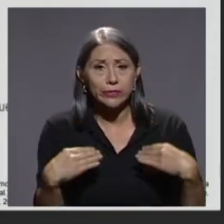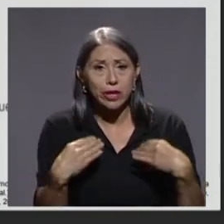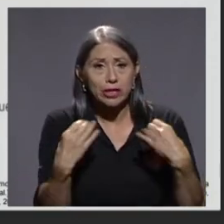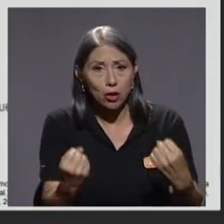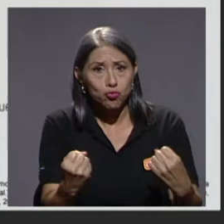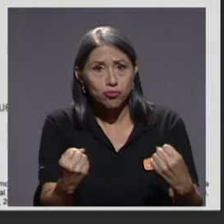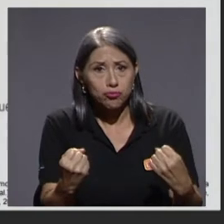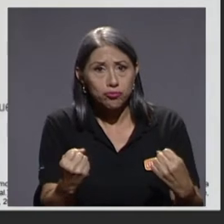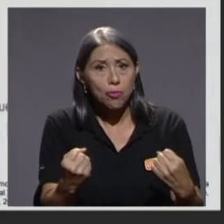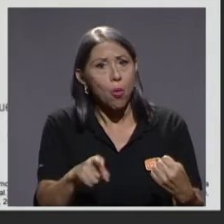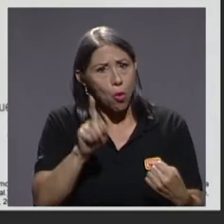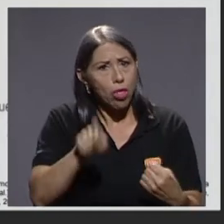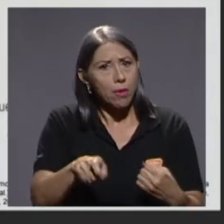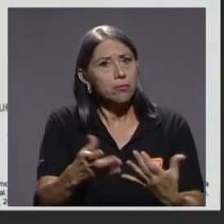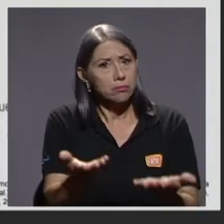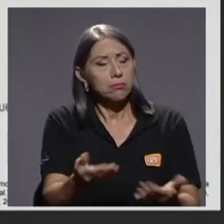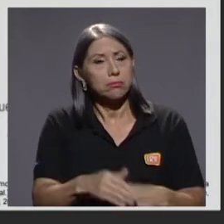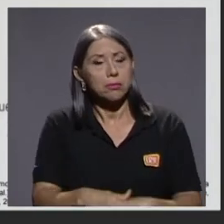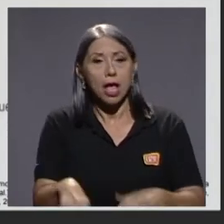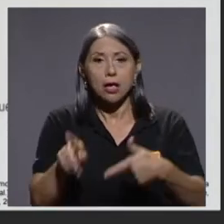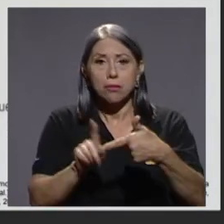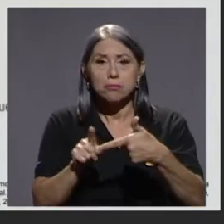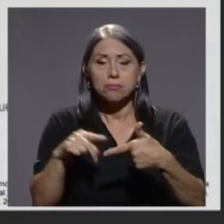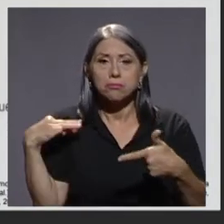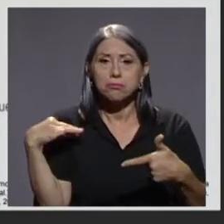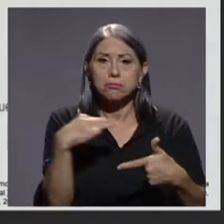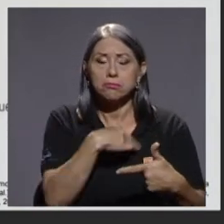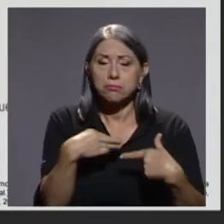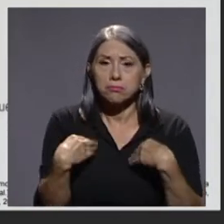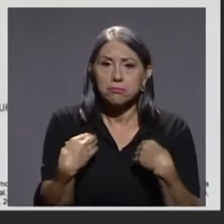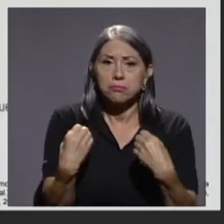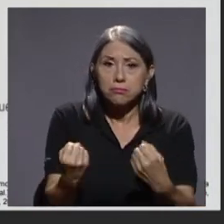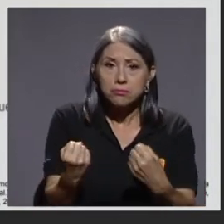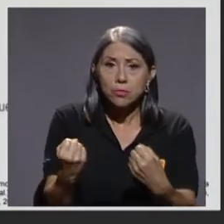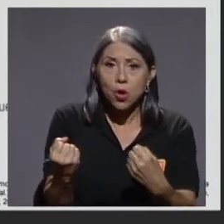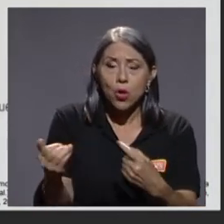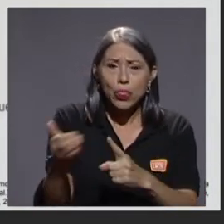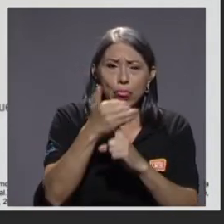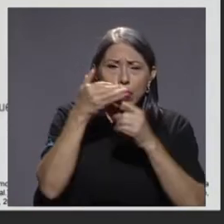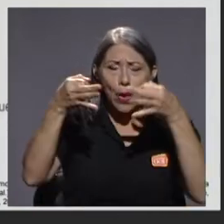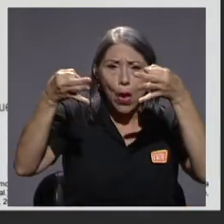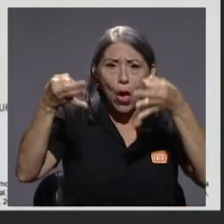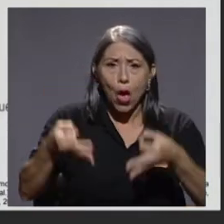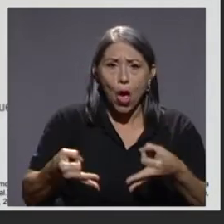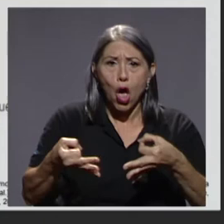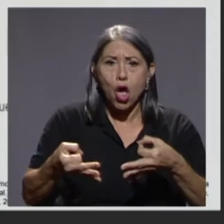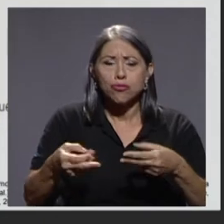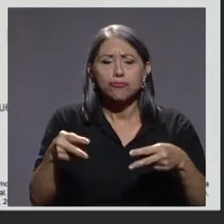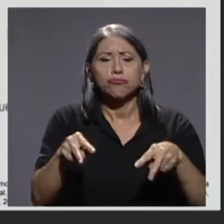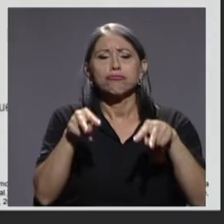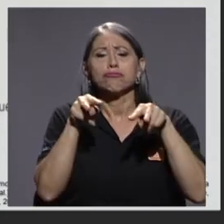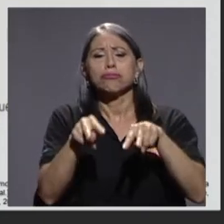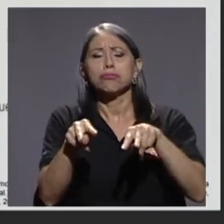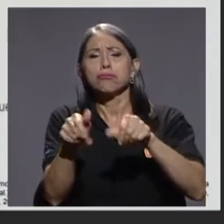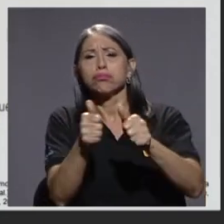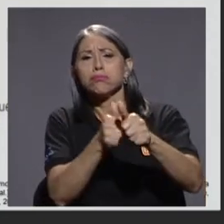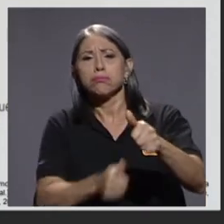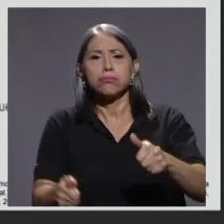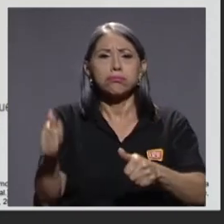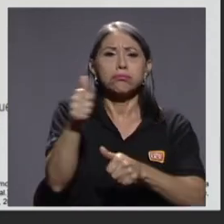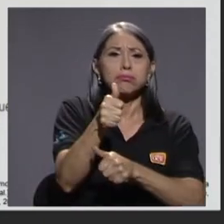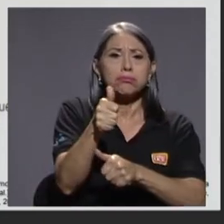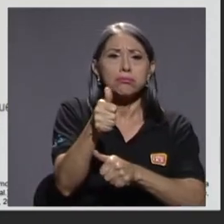corresponde, y el Ministerio de Salud tomando esas decisiones de rectoría que nos marcan cómo